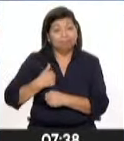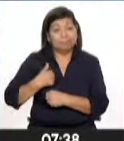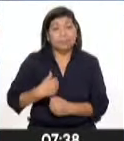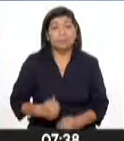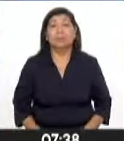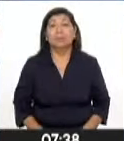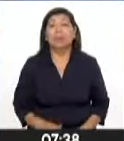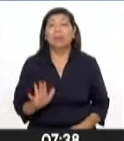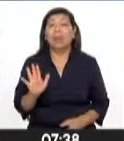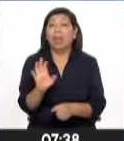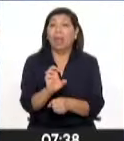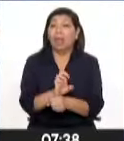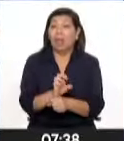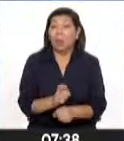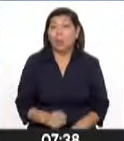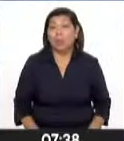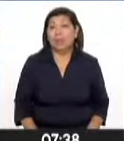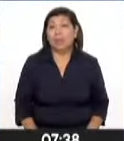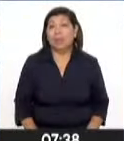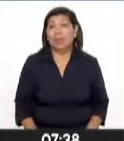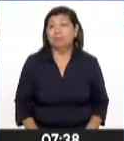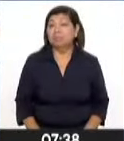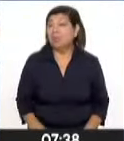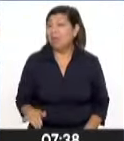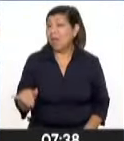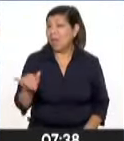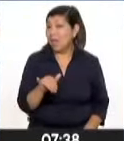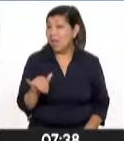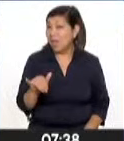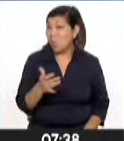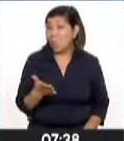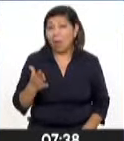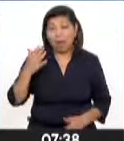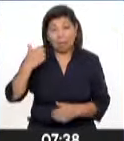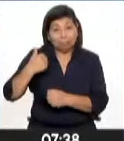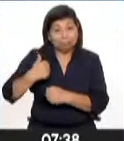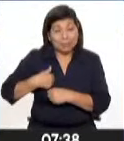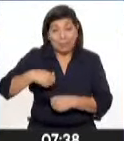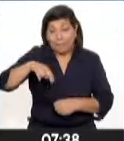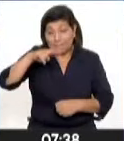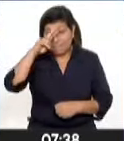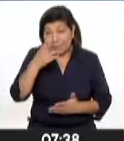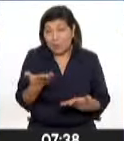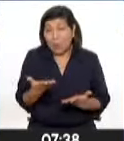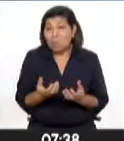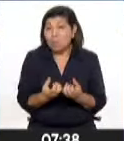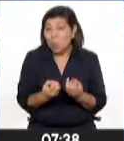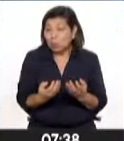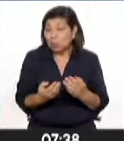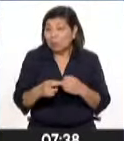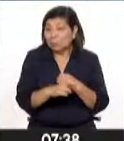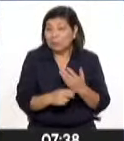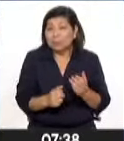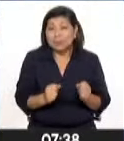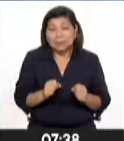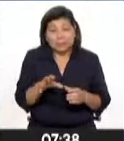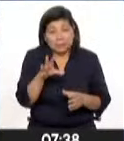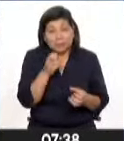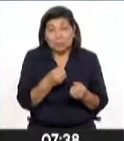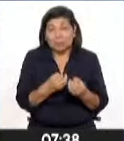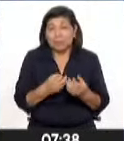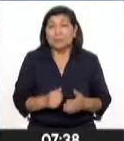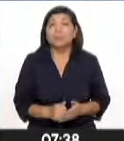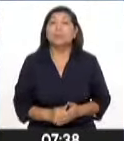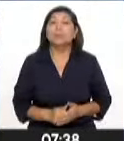ecuatorianas. Igual que las Fuerzas Armadas peruanas y de mucha región yo creo que aprendieron mucho